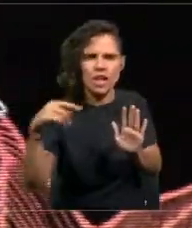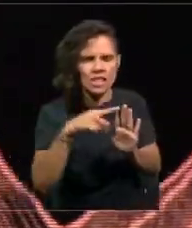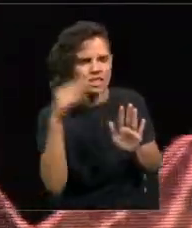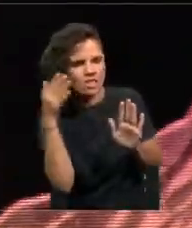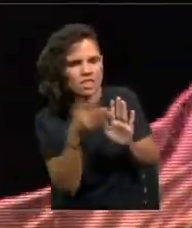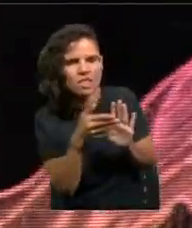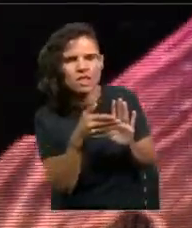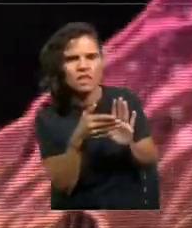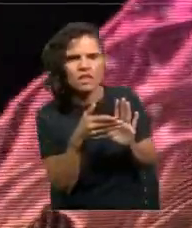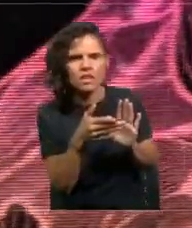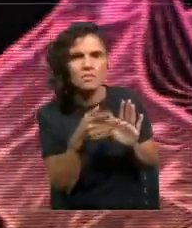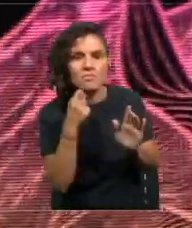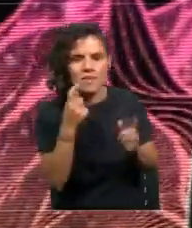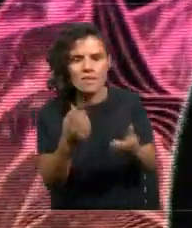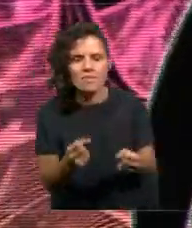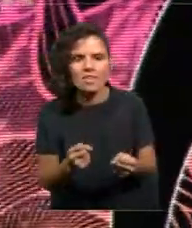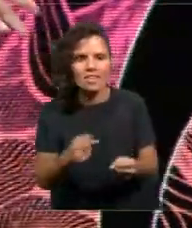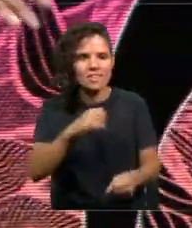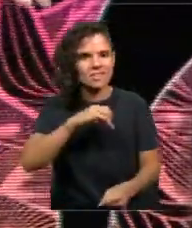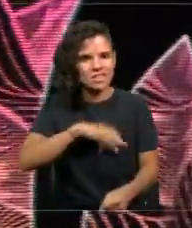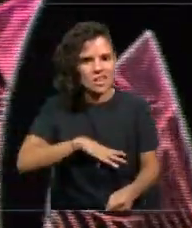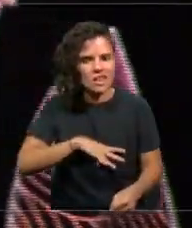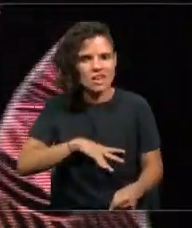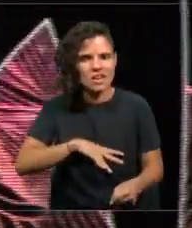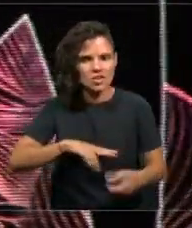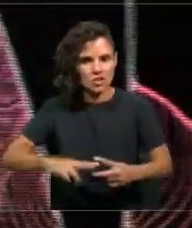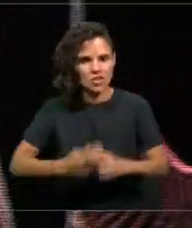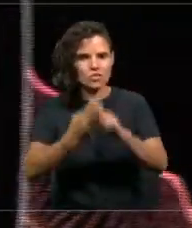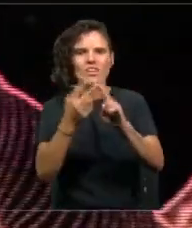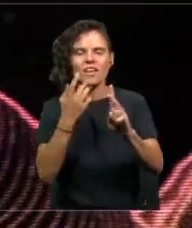ese Chile con cimientos sólidos?